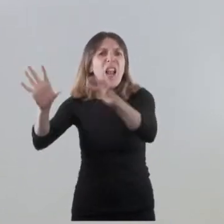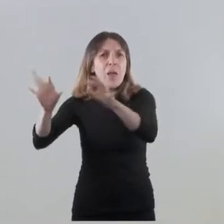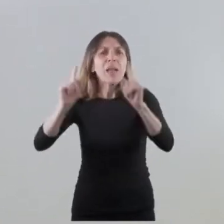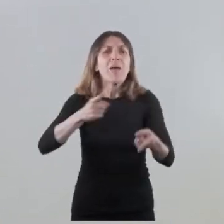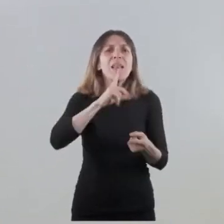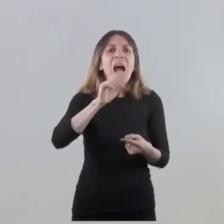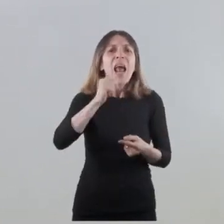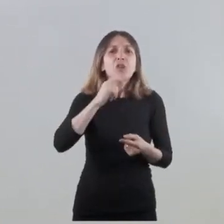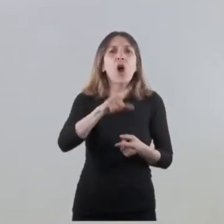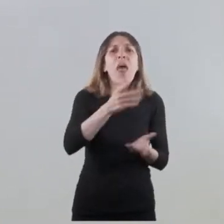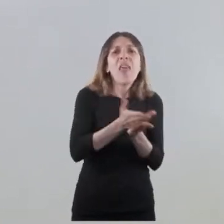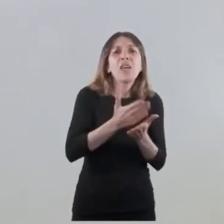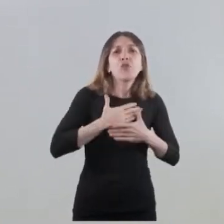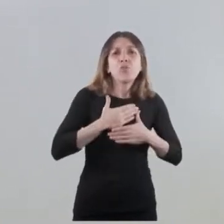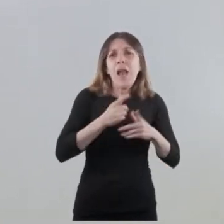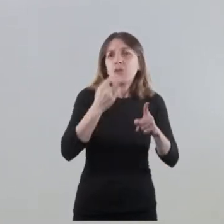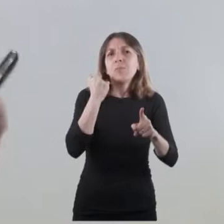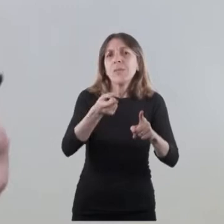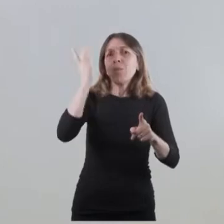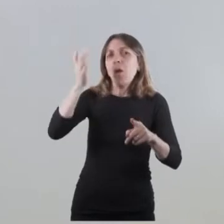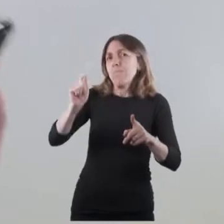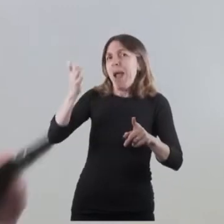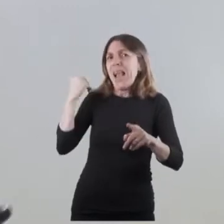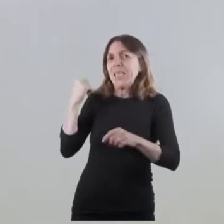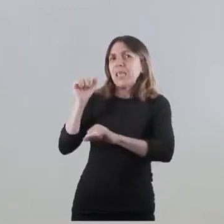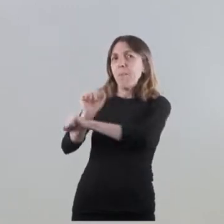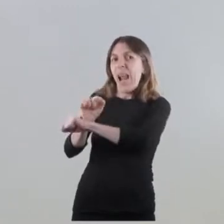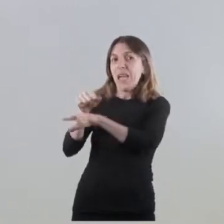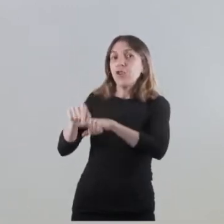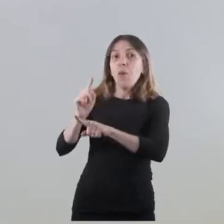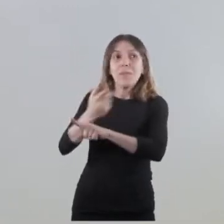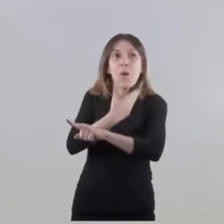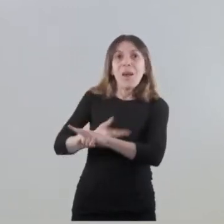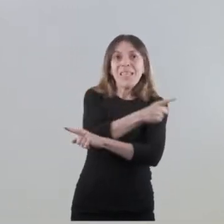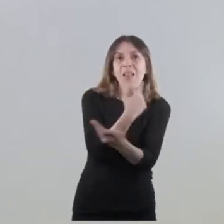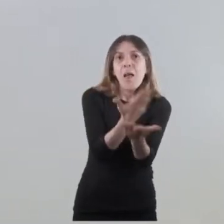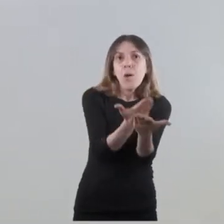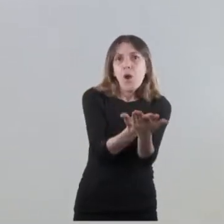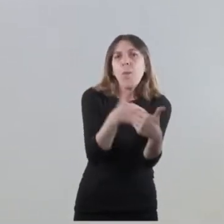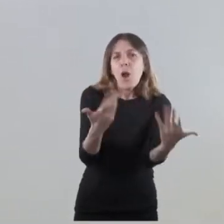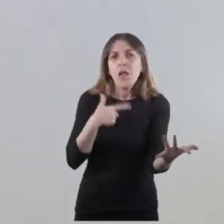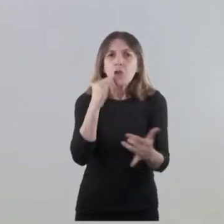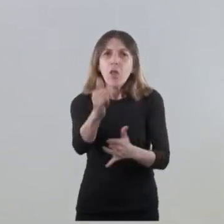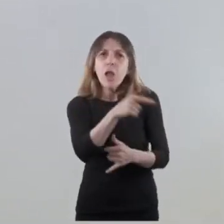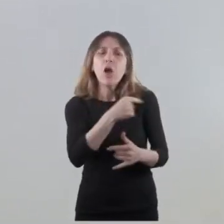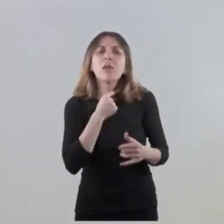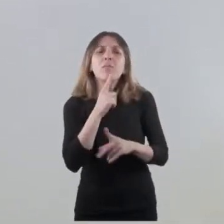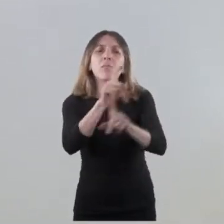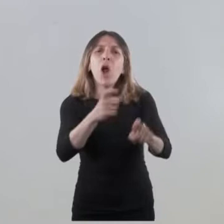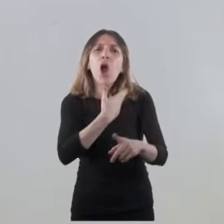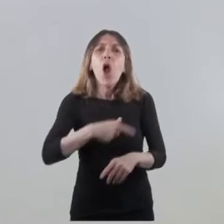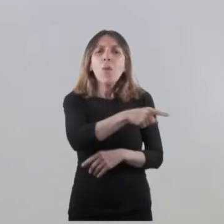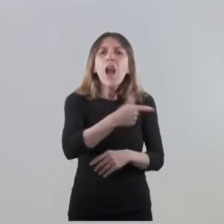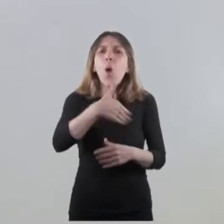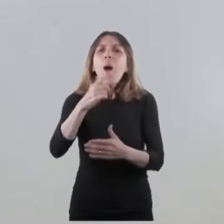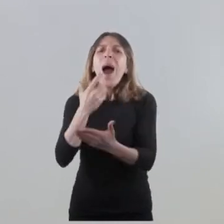Tarazona, privado de su libertad hace meses, a raíz de lo que planteó el propio presidente, por eso va a colación. Quiero consultar si el gobierno le va a pedir a